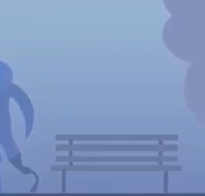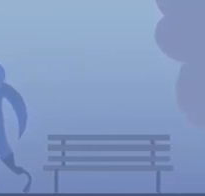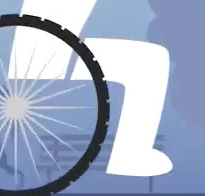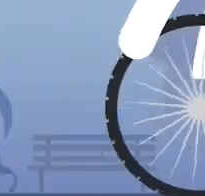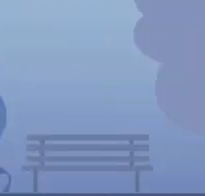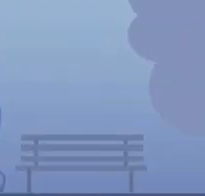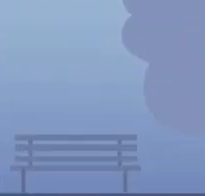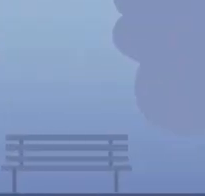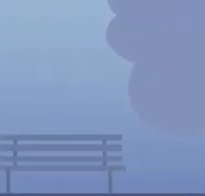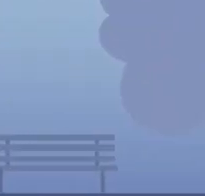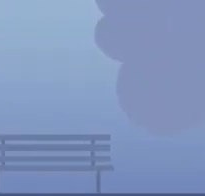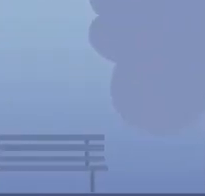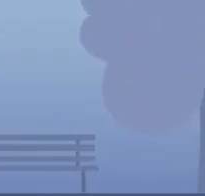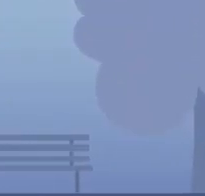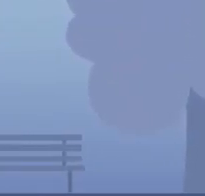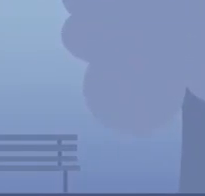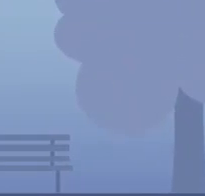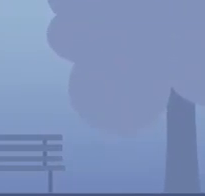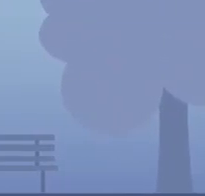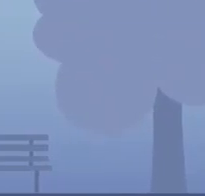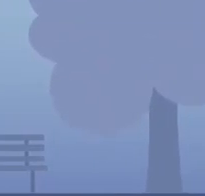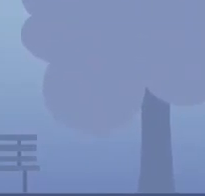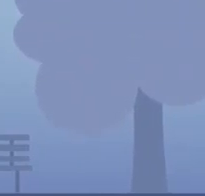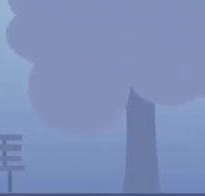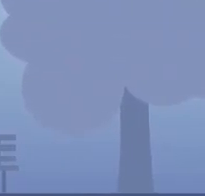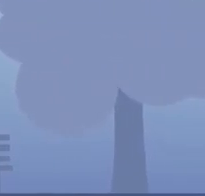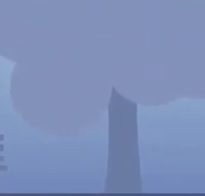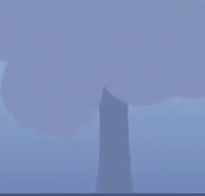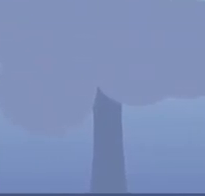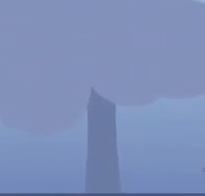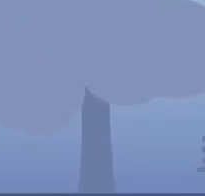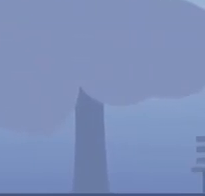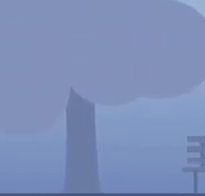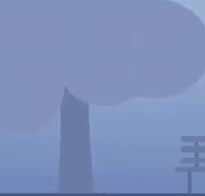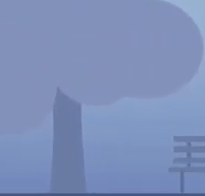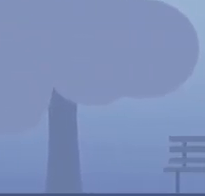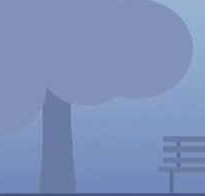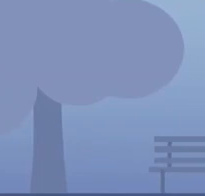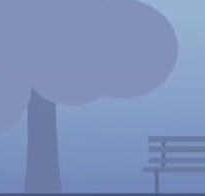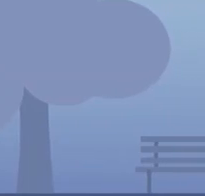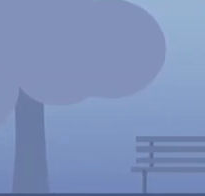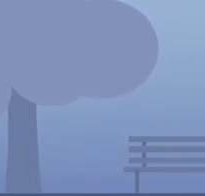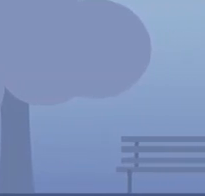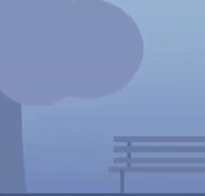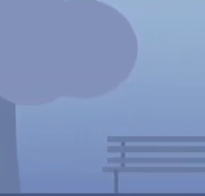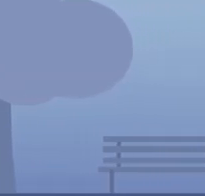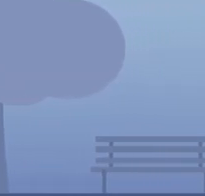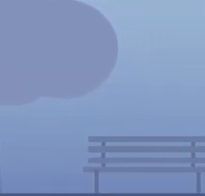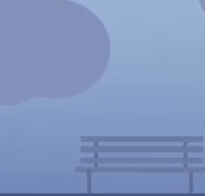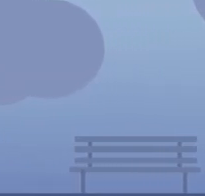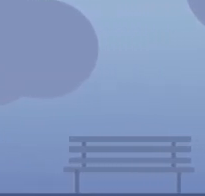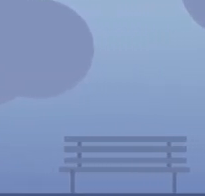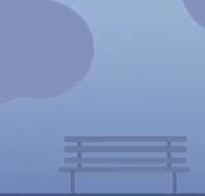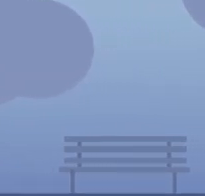abran cancha abran cancha abran cancha martes chau ¡Gracias!